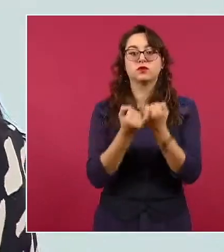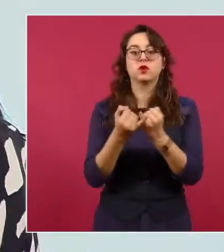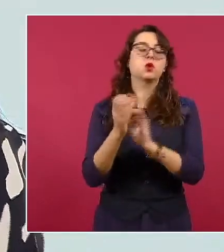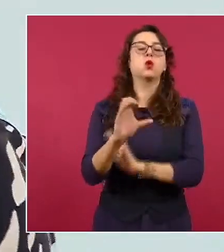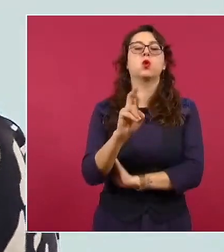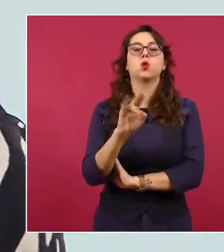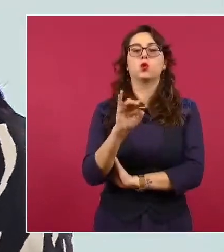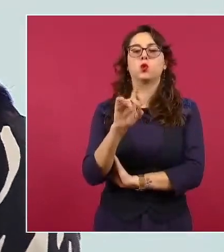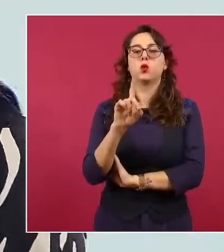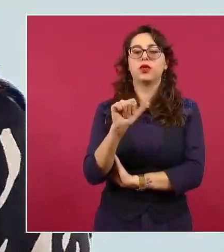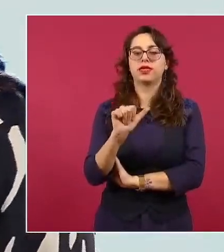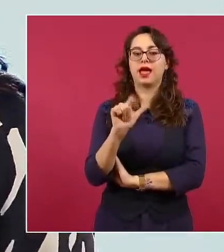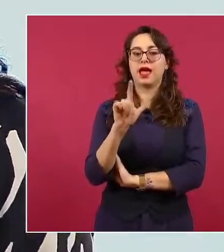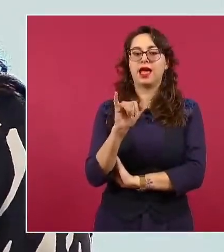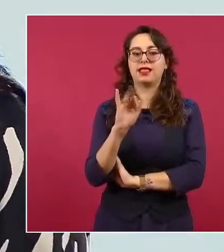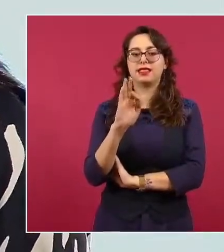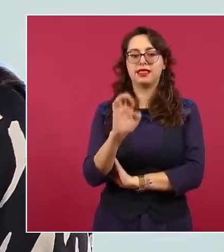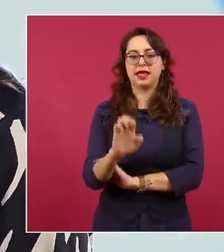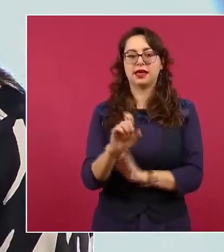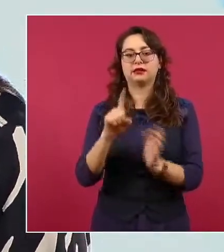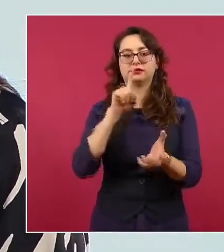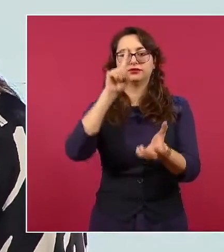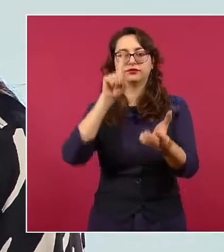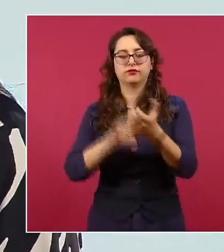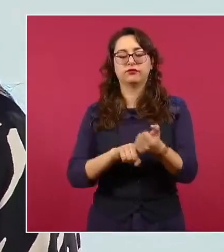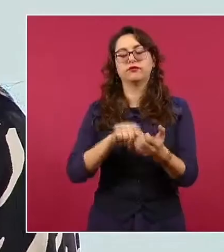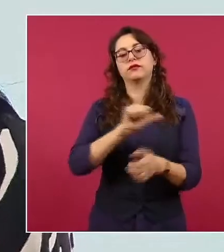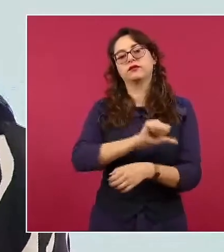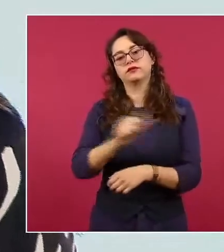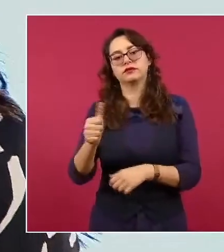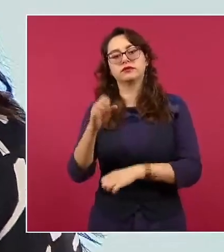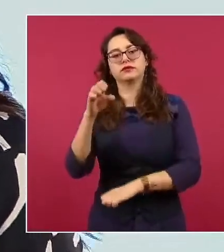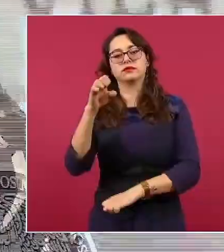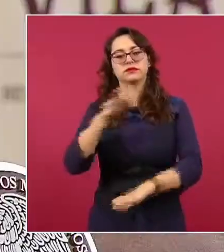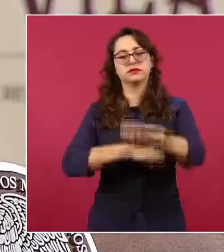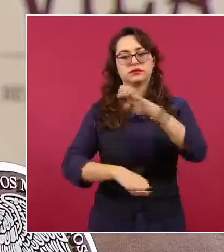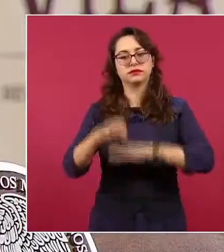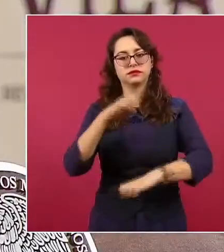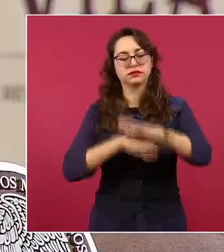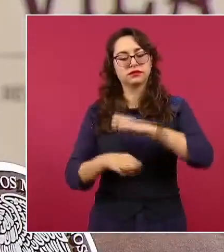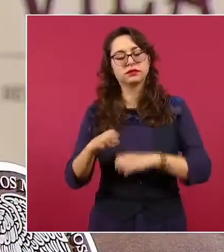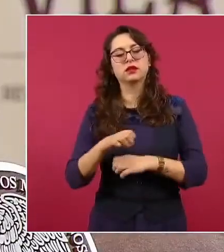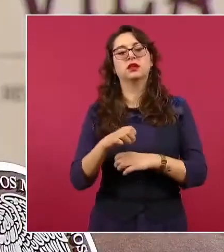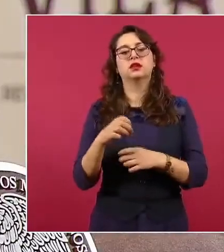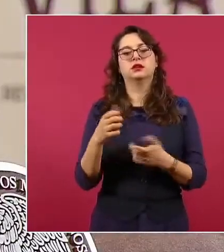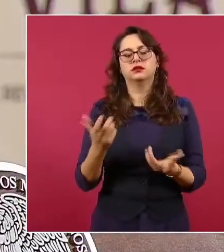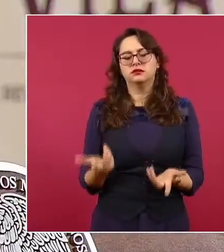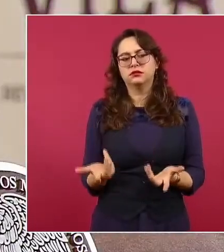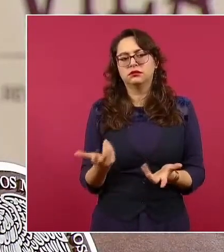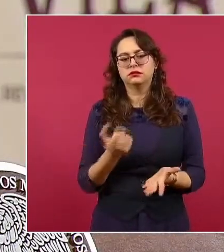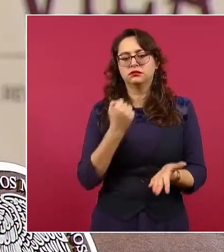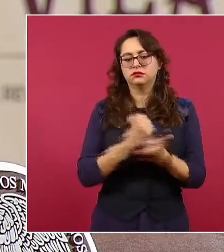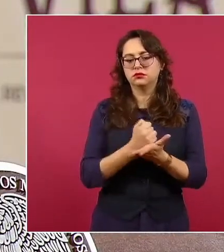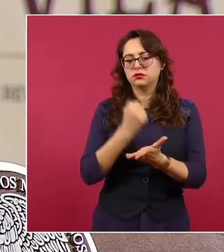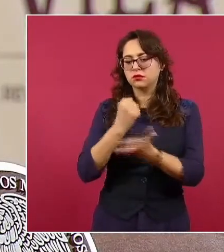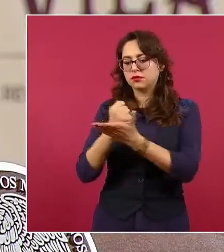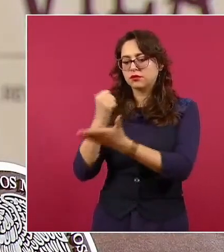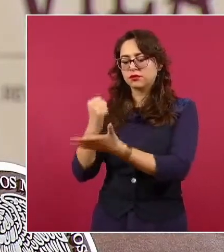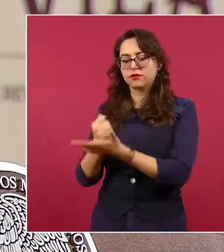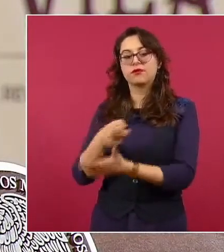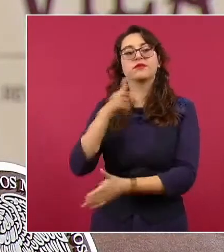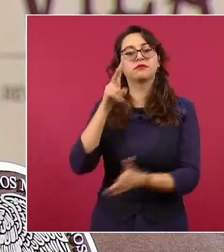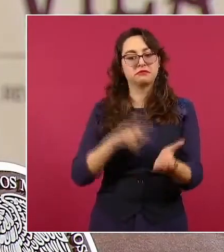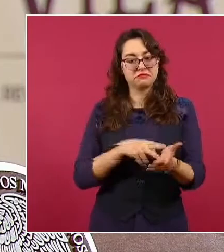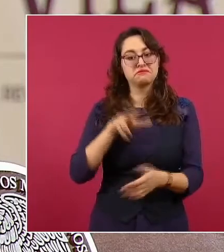México, filial de Chiron Life Sciences Corporation, la cual obtuvo permiso en 2018 de